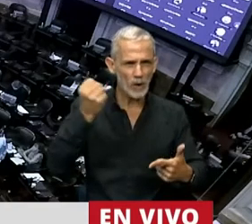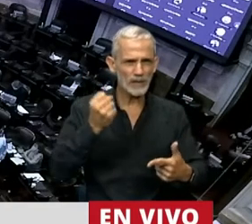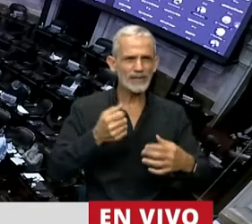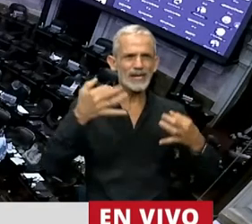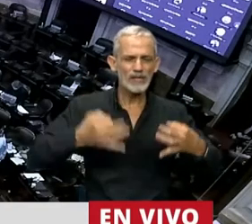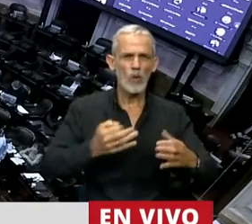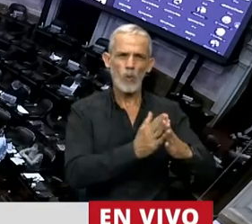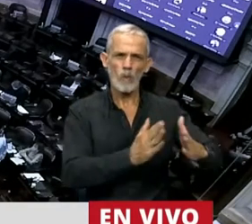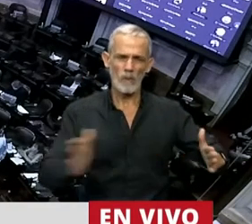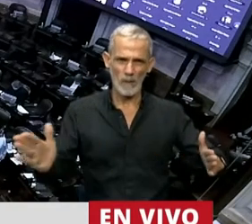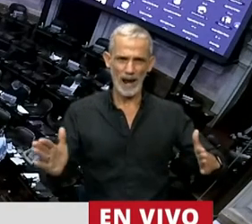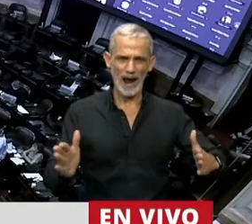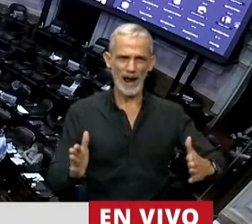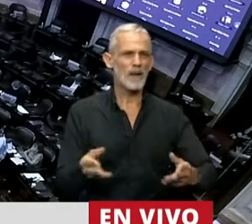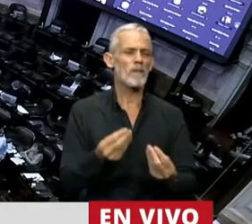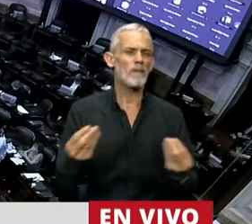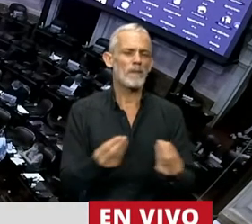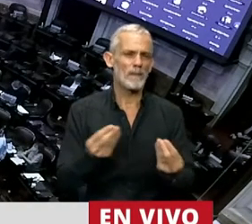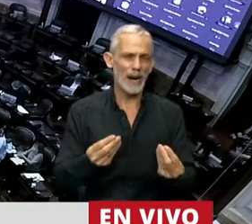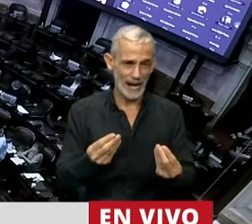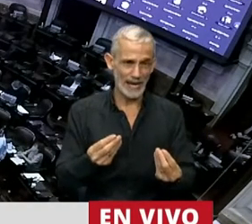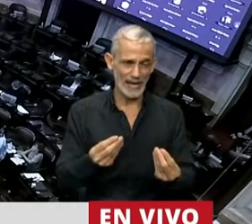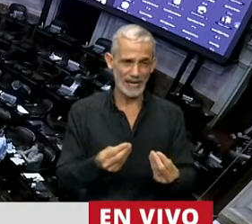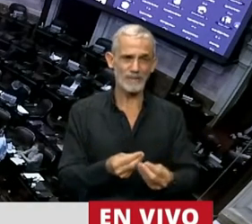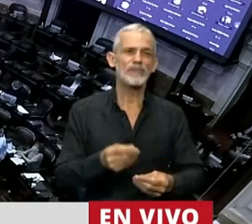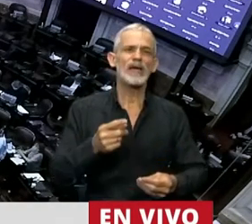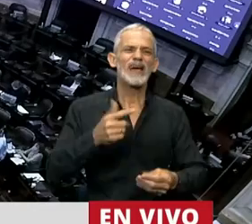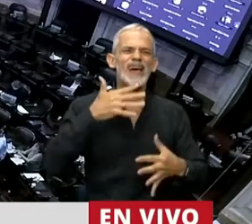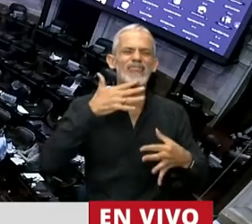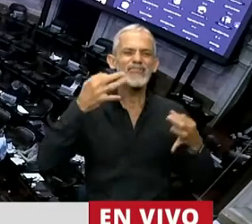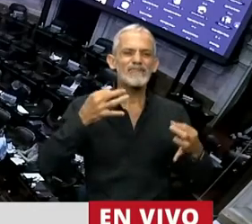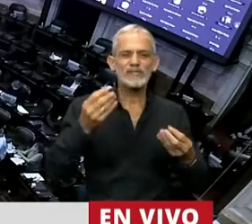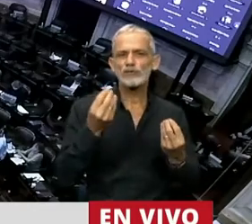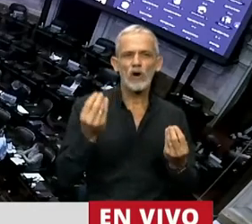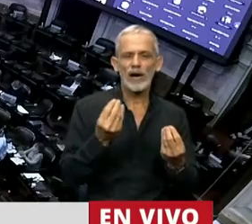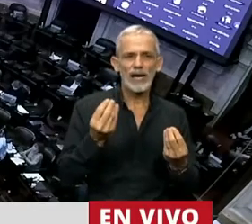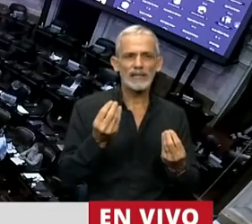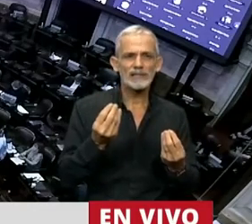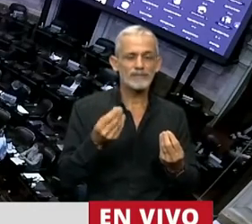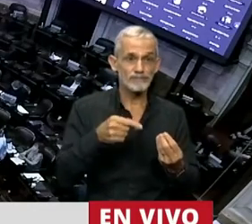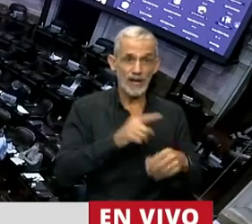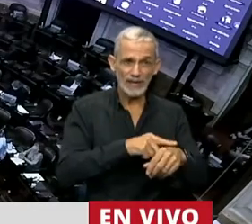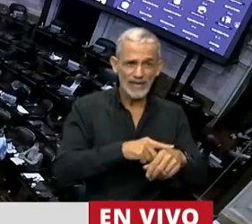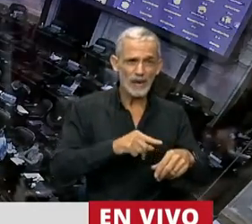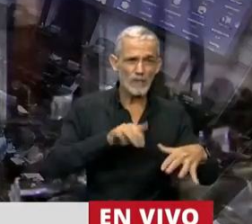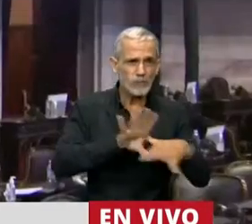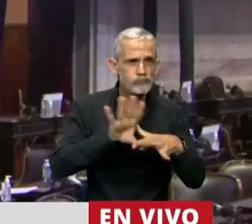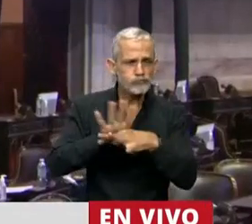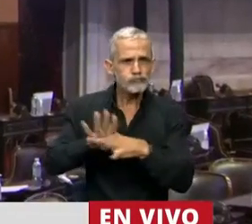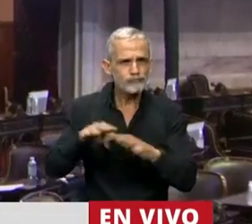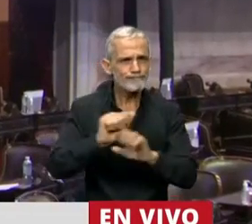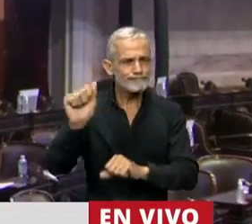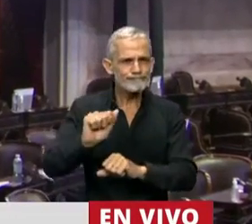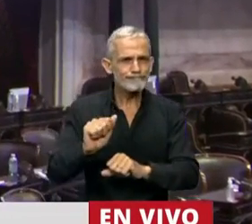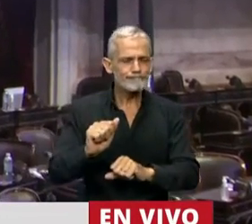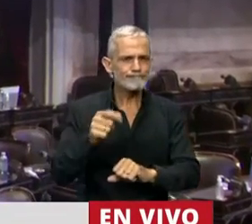cumplimiento? Porque en realidad la definición de esos tiempos y de esas edades de obligatoriedad